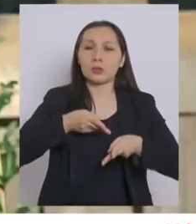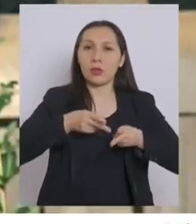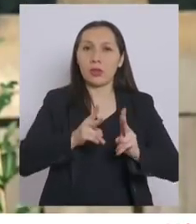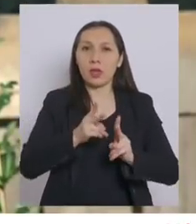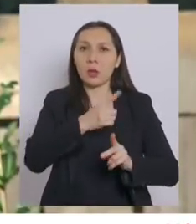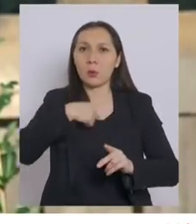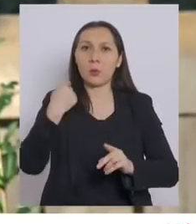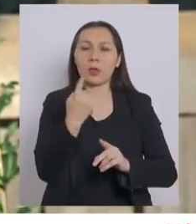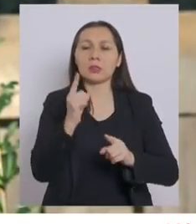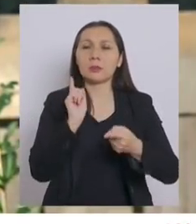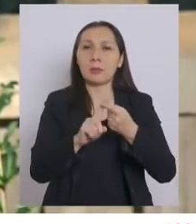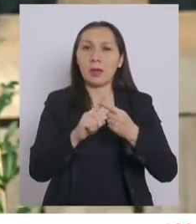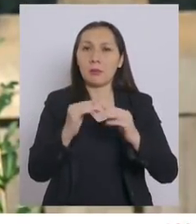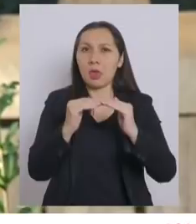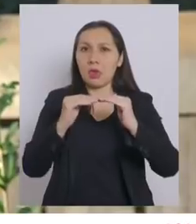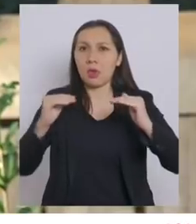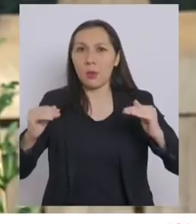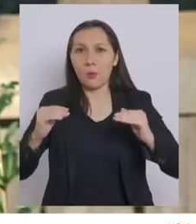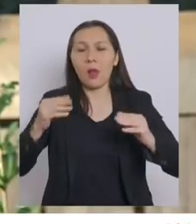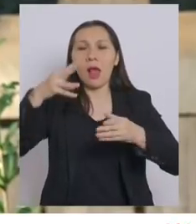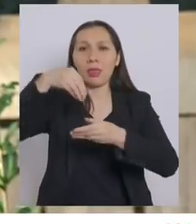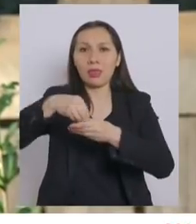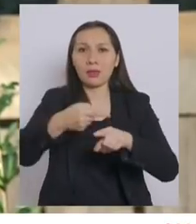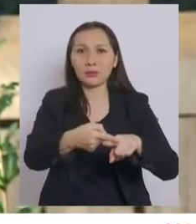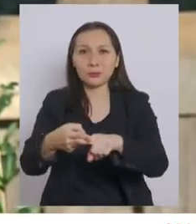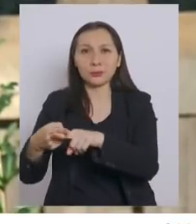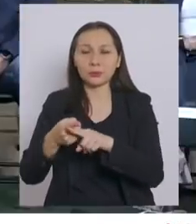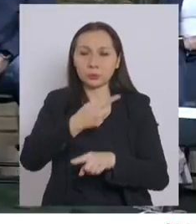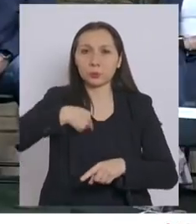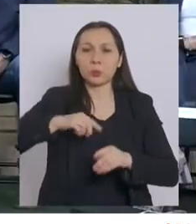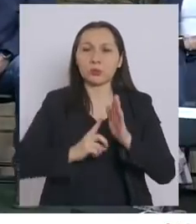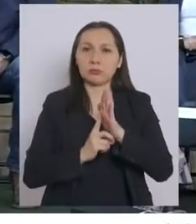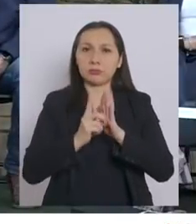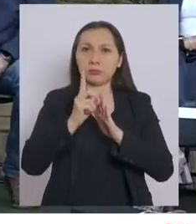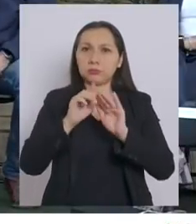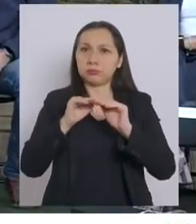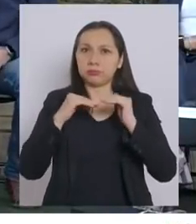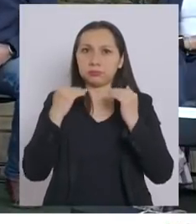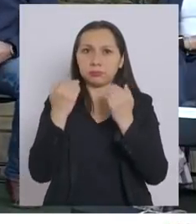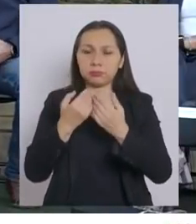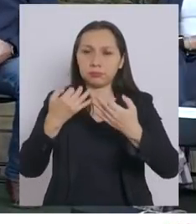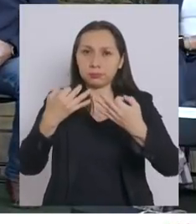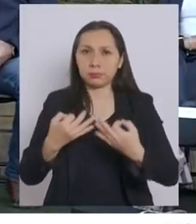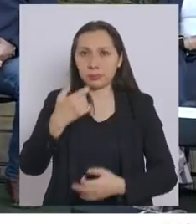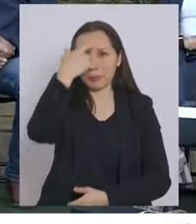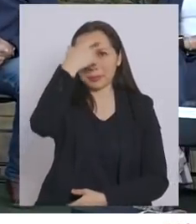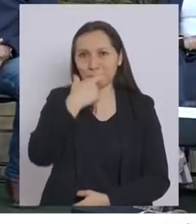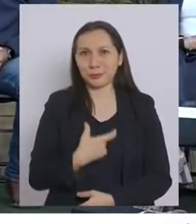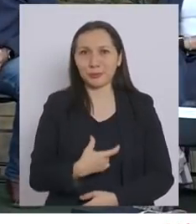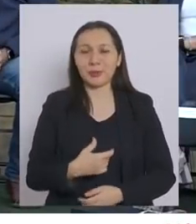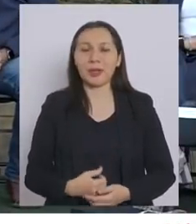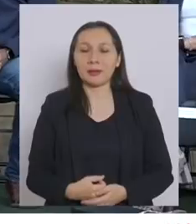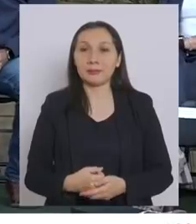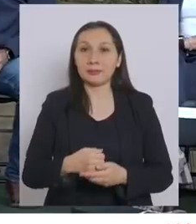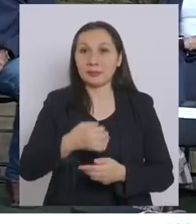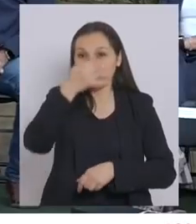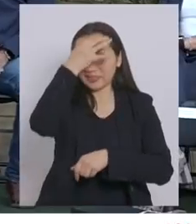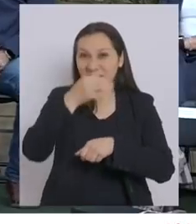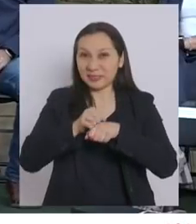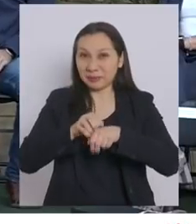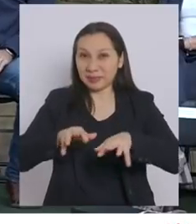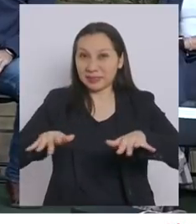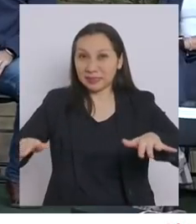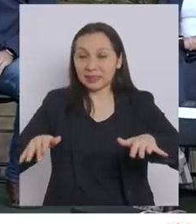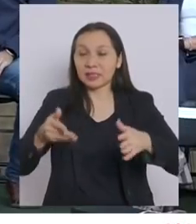nuestra participación igualitaria en la sociedad y por nuestro desarrollo pleno e integral como personas. La pandemia que se